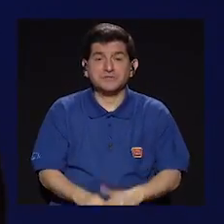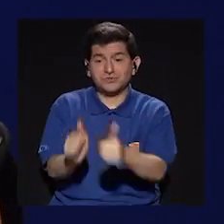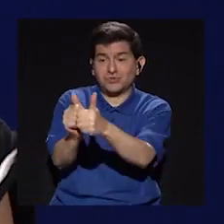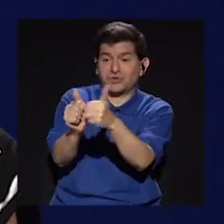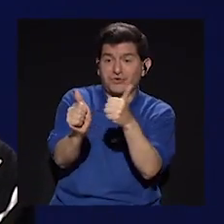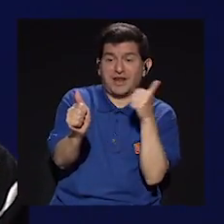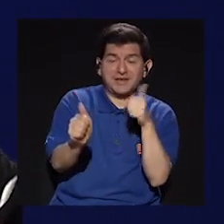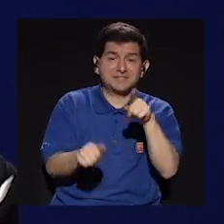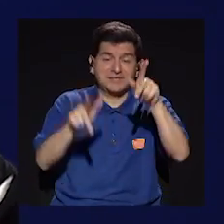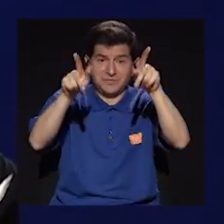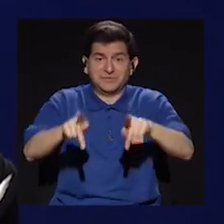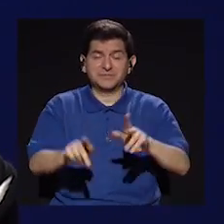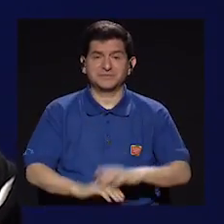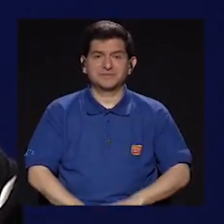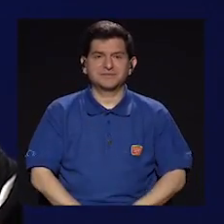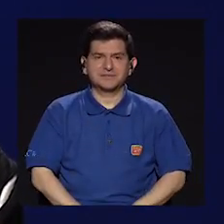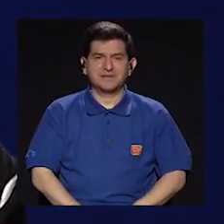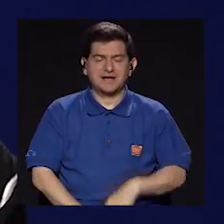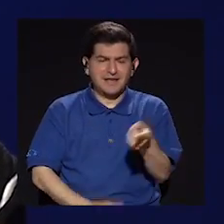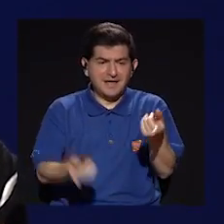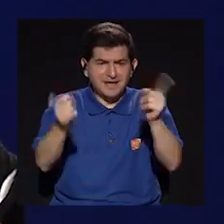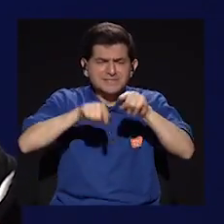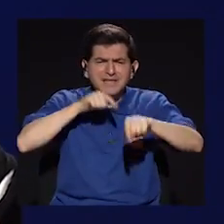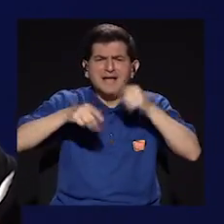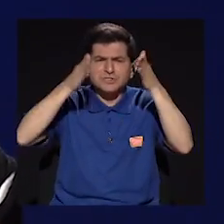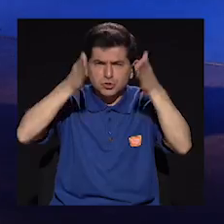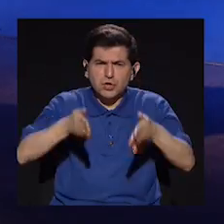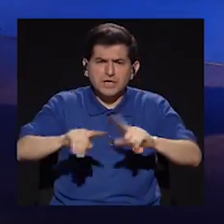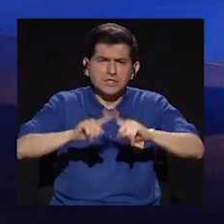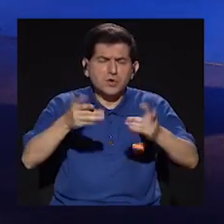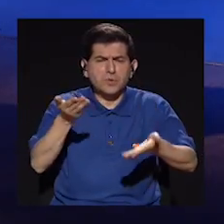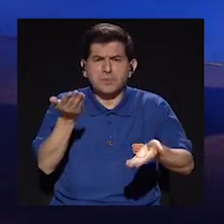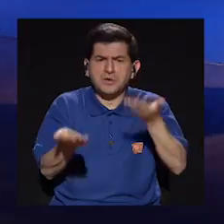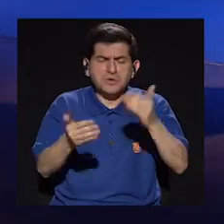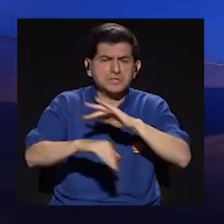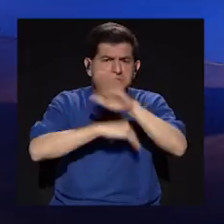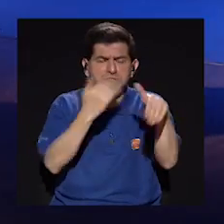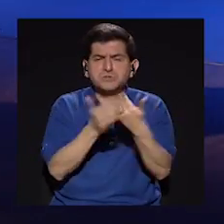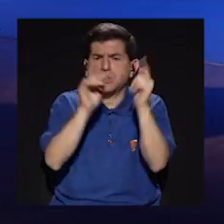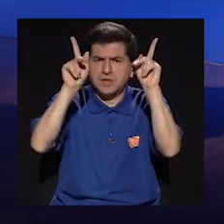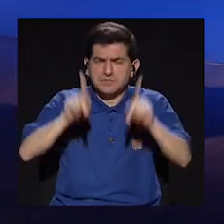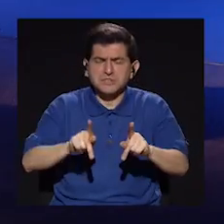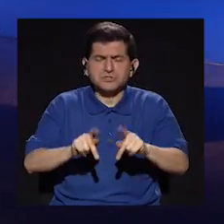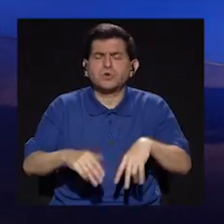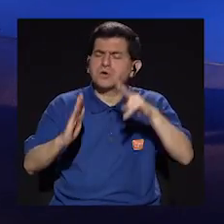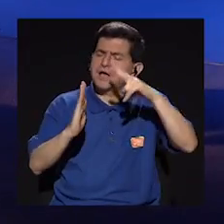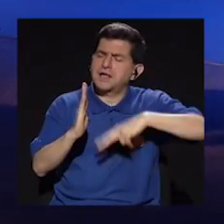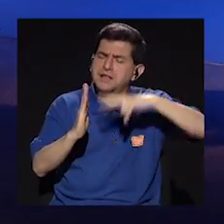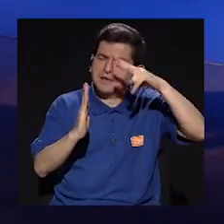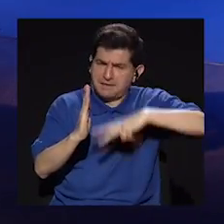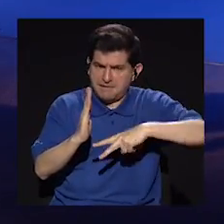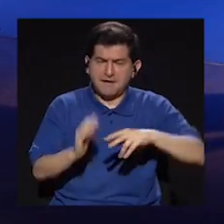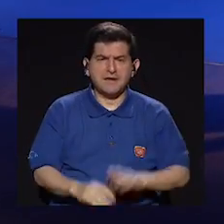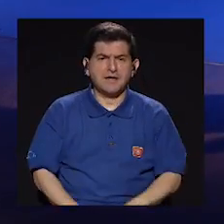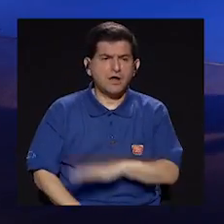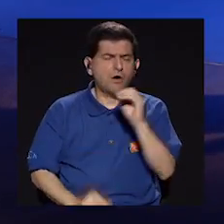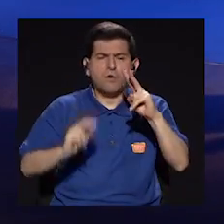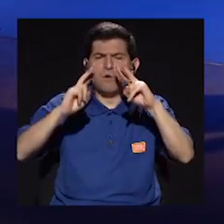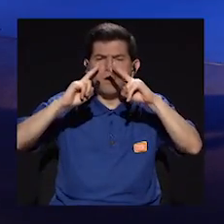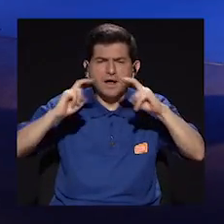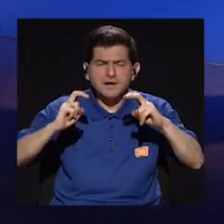atrás de este personaje. Eso que mencionas, cuando alguien, bueno, en este caso un crítico, pero también puede ser cualquier espectador, hace una lectura